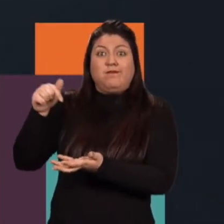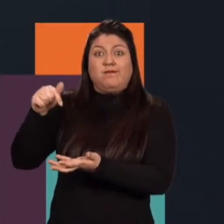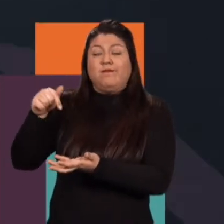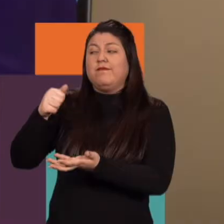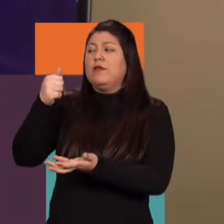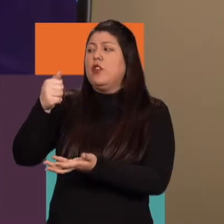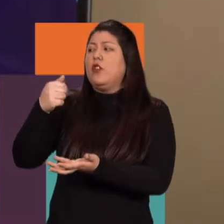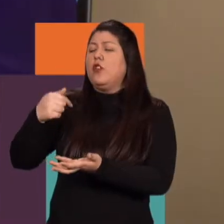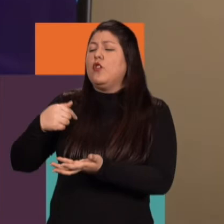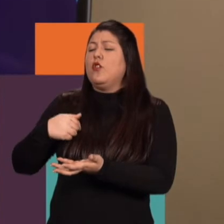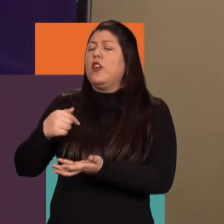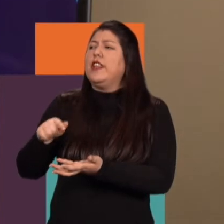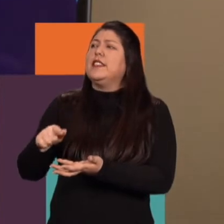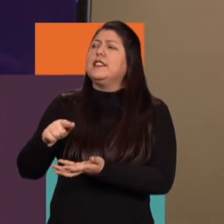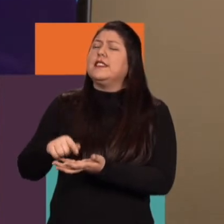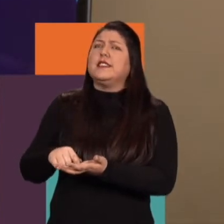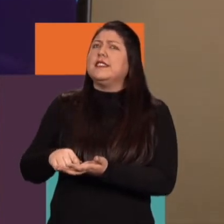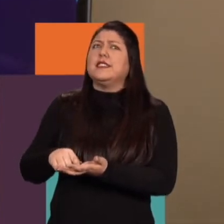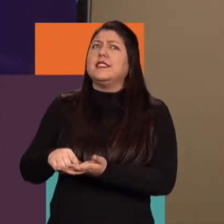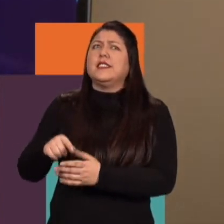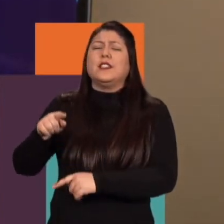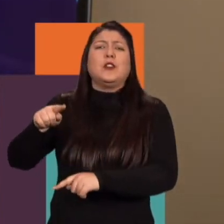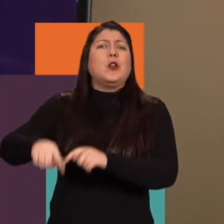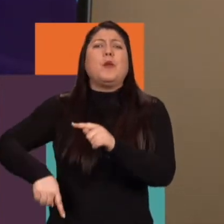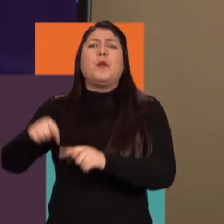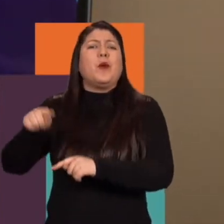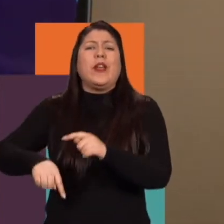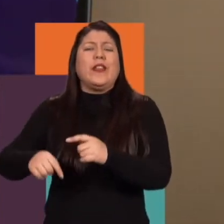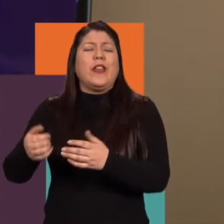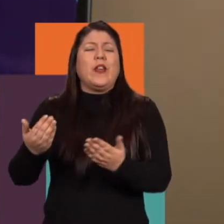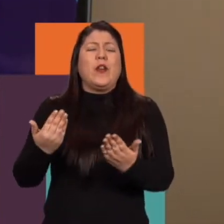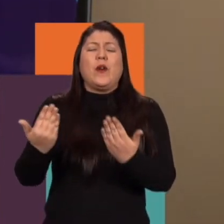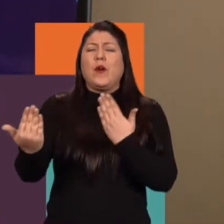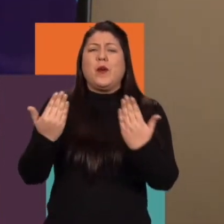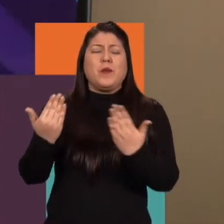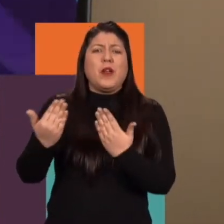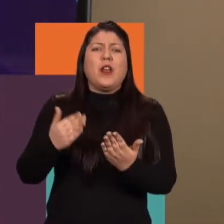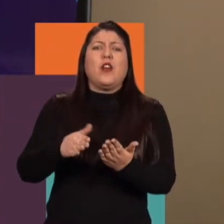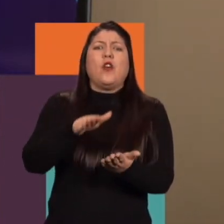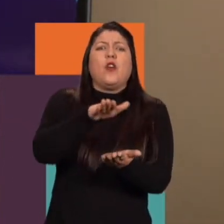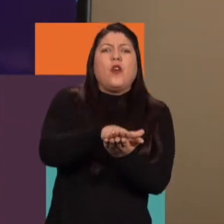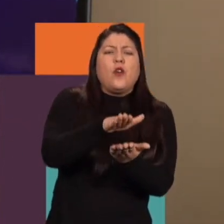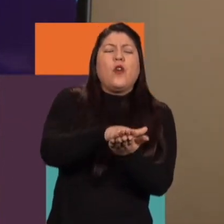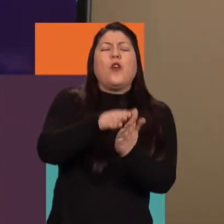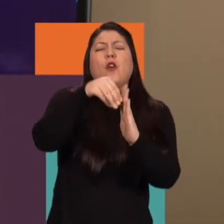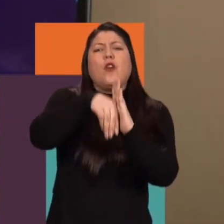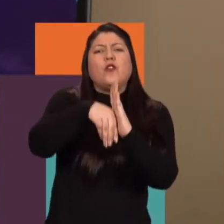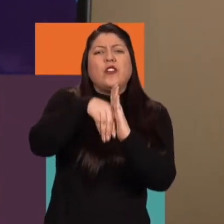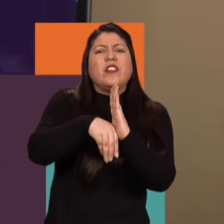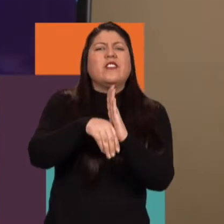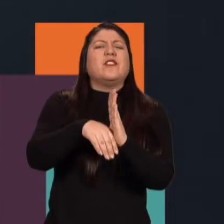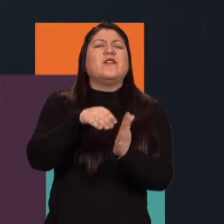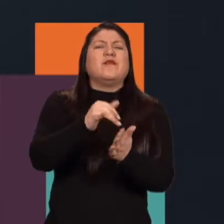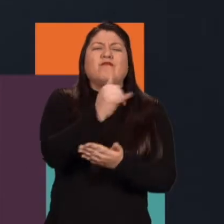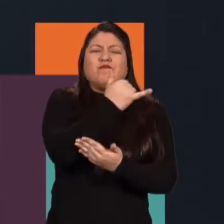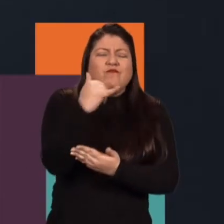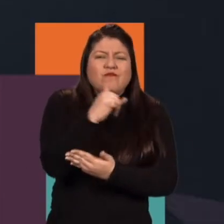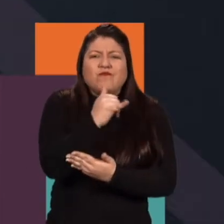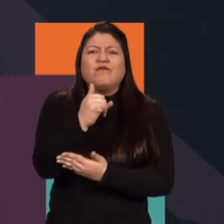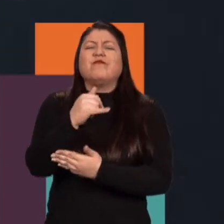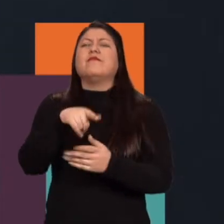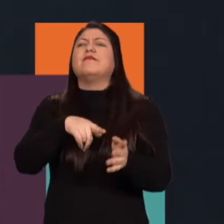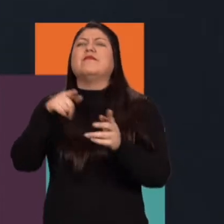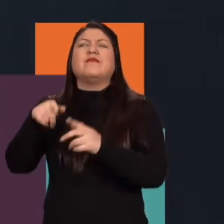son comparados con programas de contenido, o programas documentales o programas institucionales que los canales